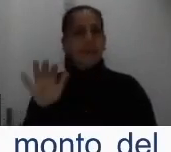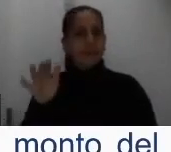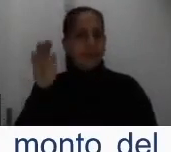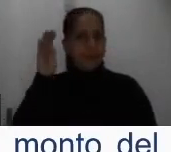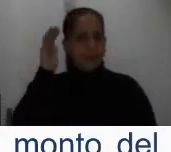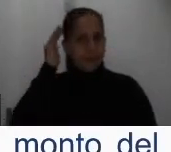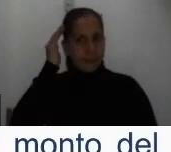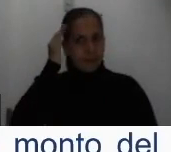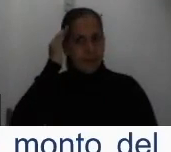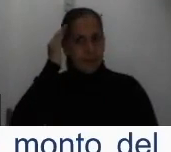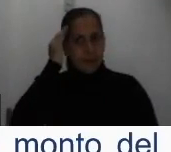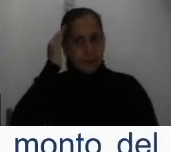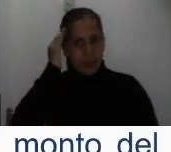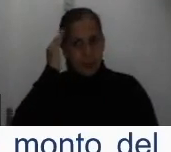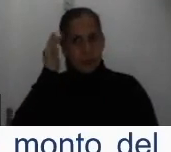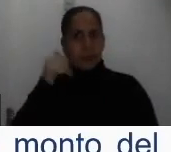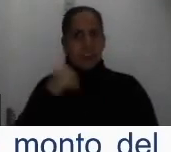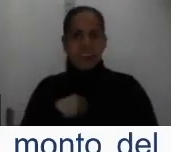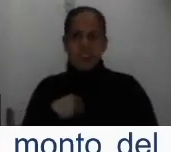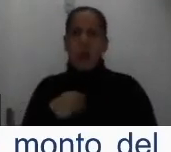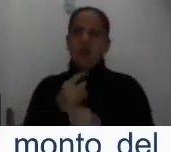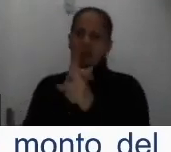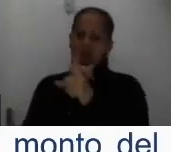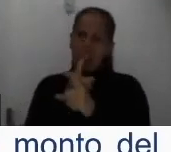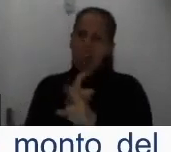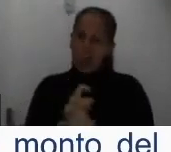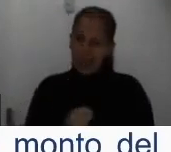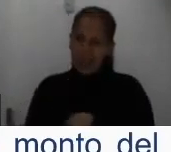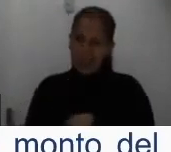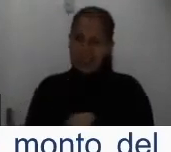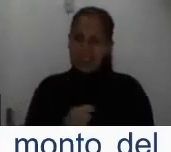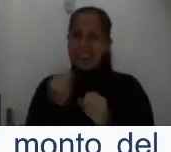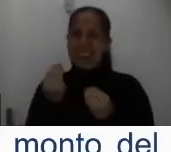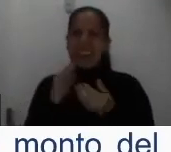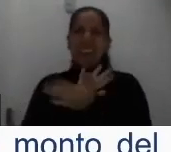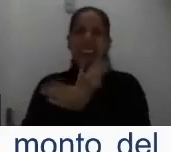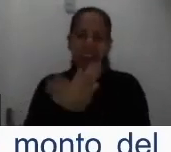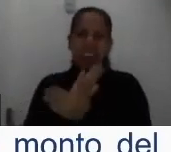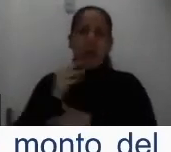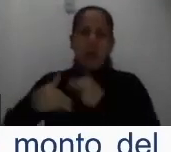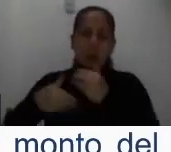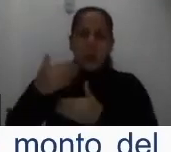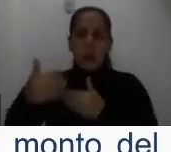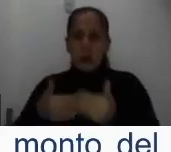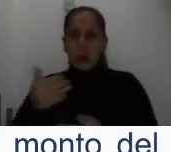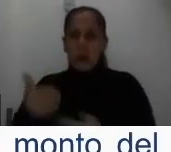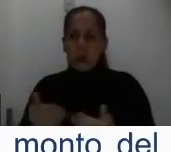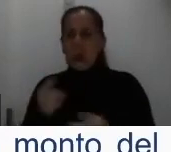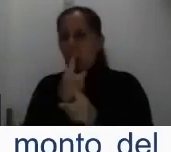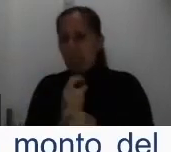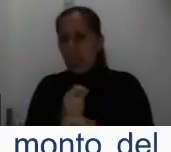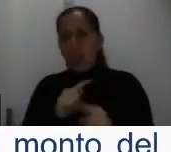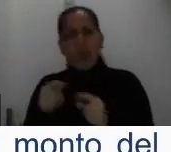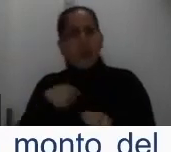poco o más complejidad en el trámite. Entonces, si tienen dudas al respecto, con gusto, el equipo de trabajo social